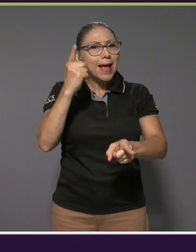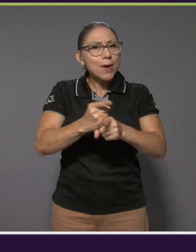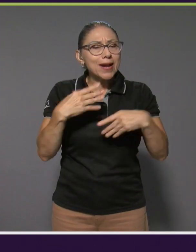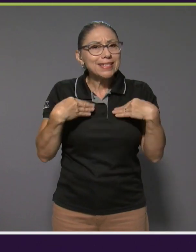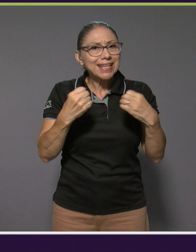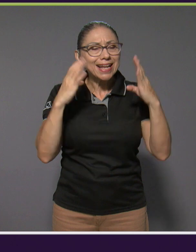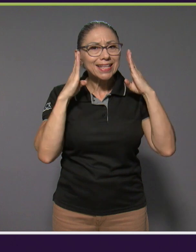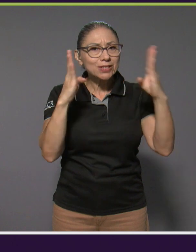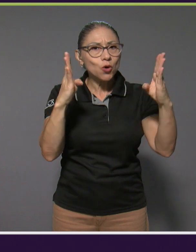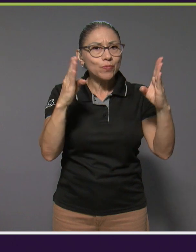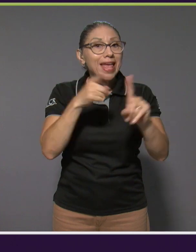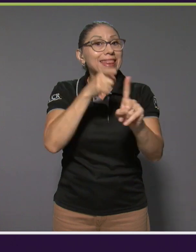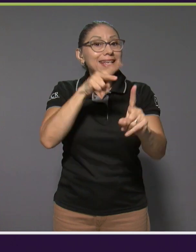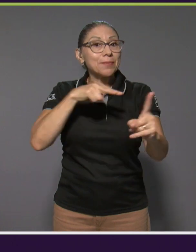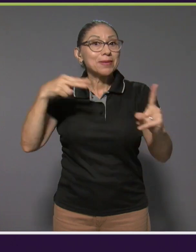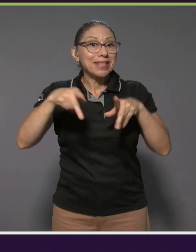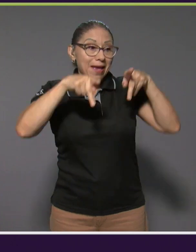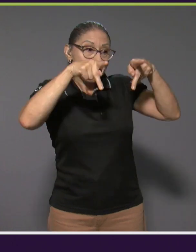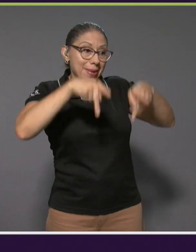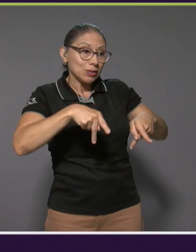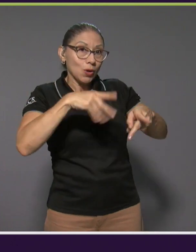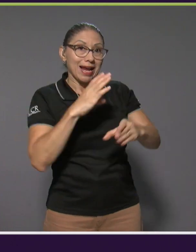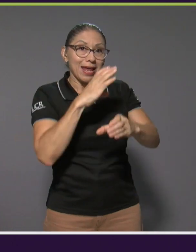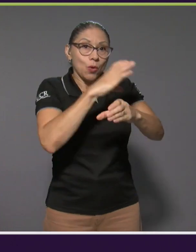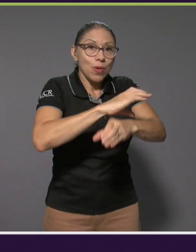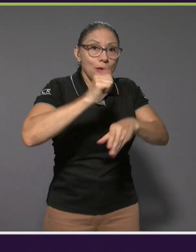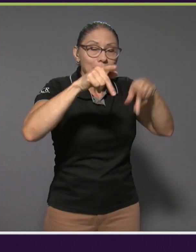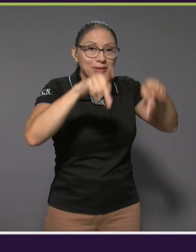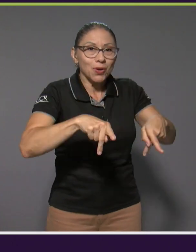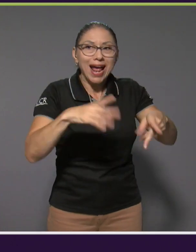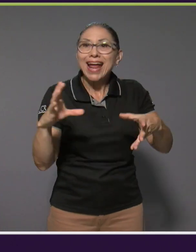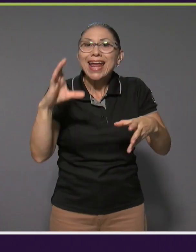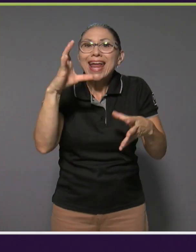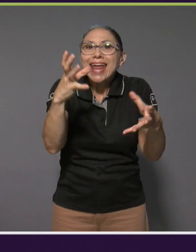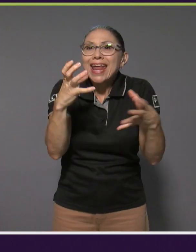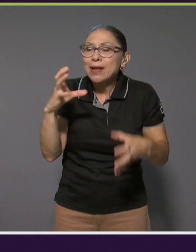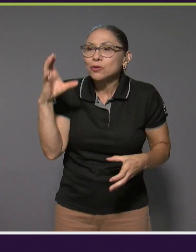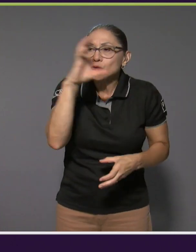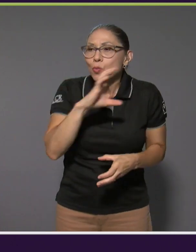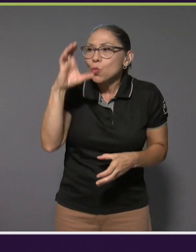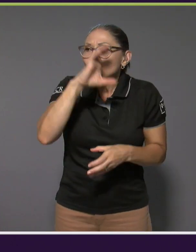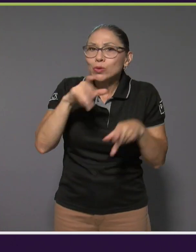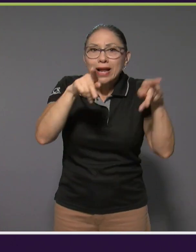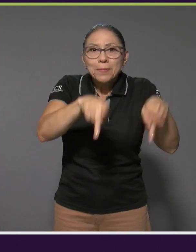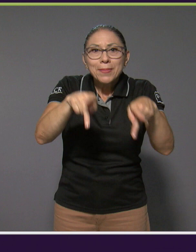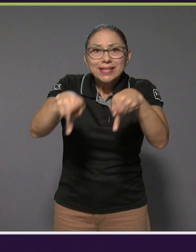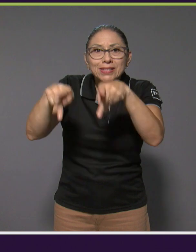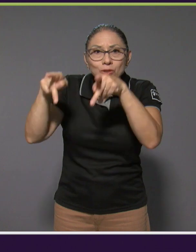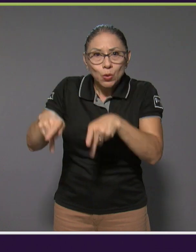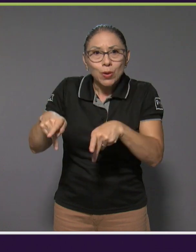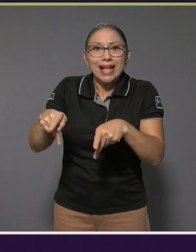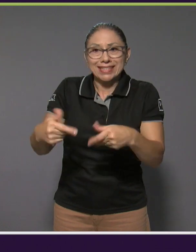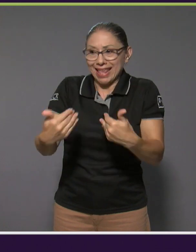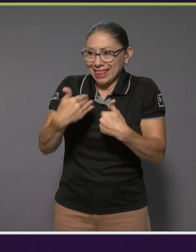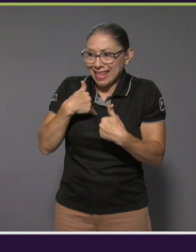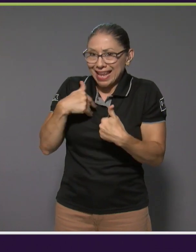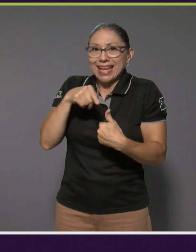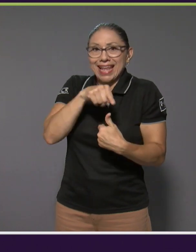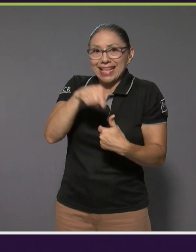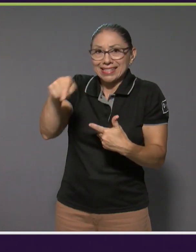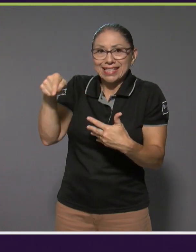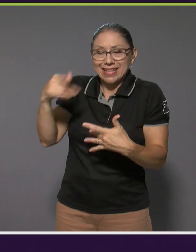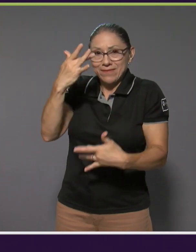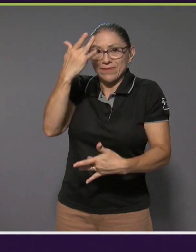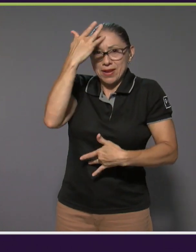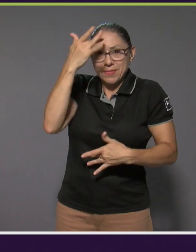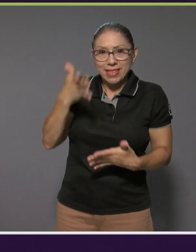la perspectiva de los cuidadores. Queremos hacer búsqueda activa de esas personas que están con estos padecimientos y